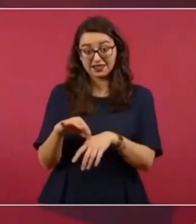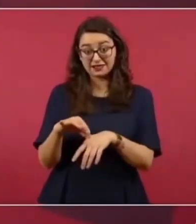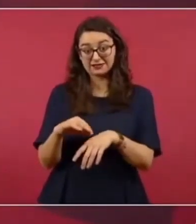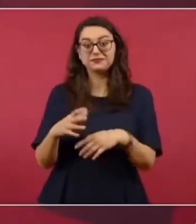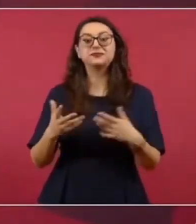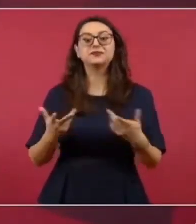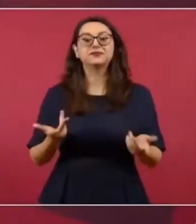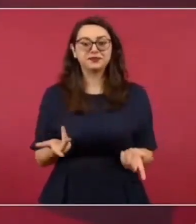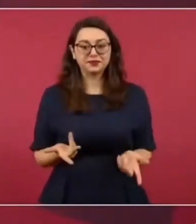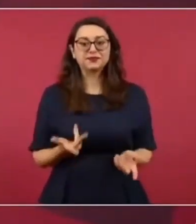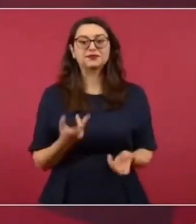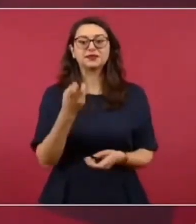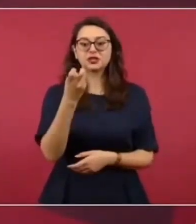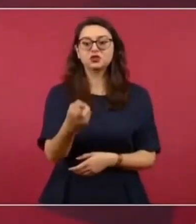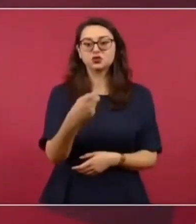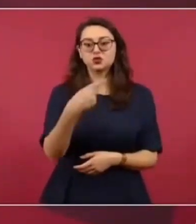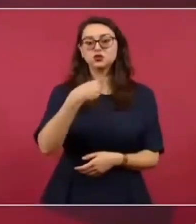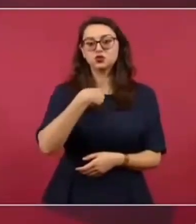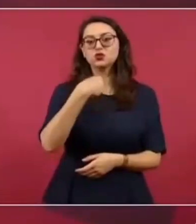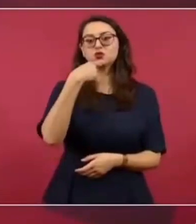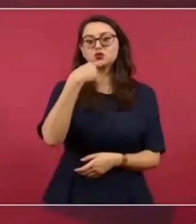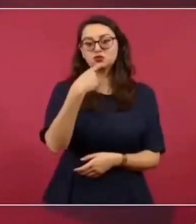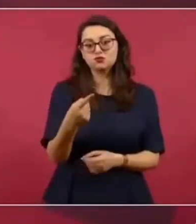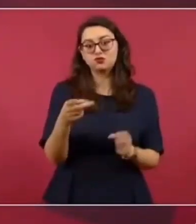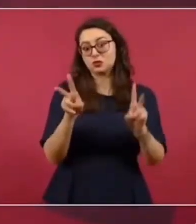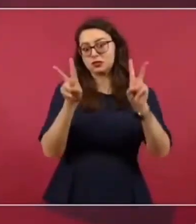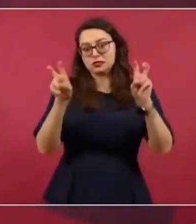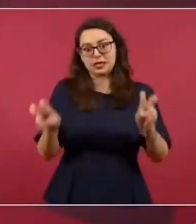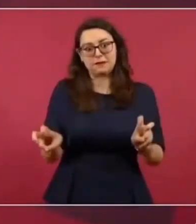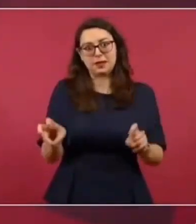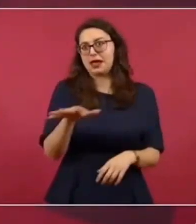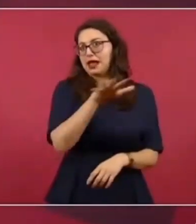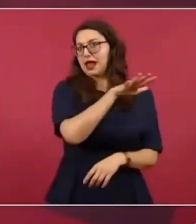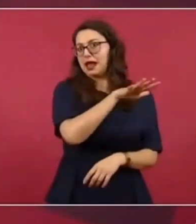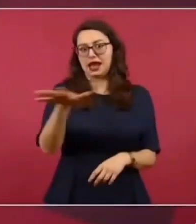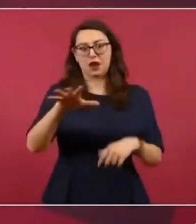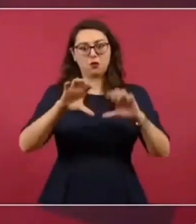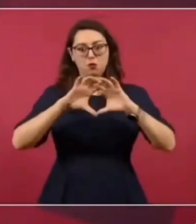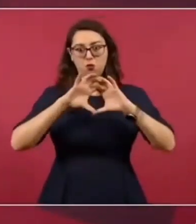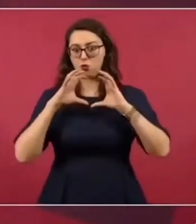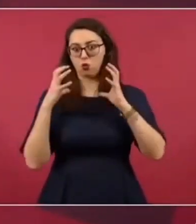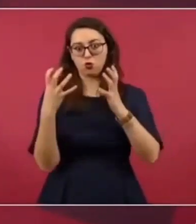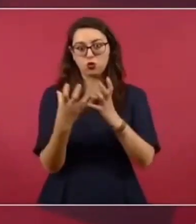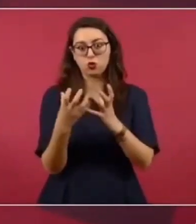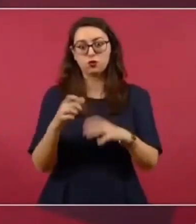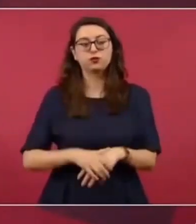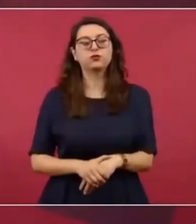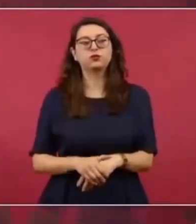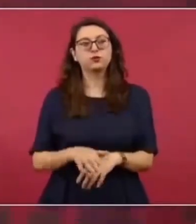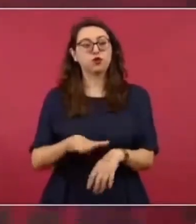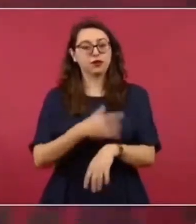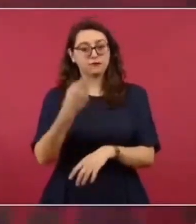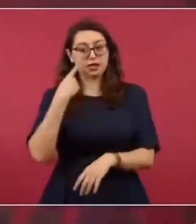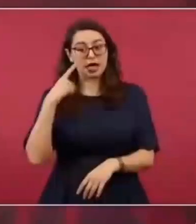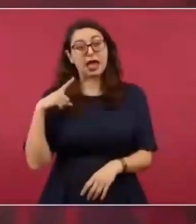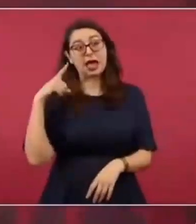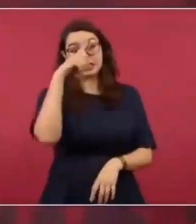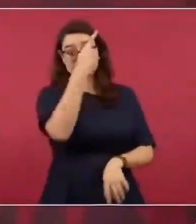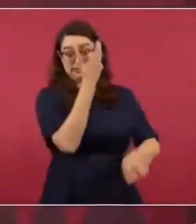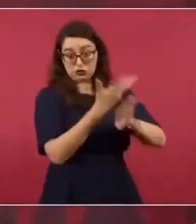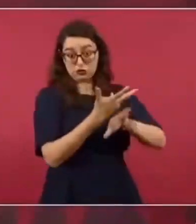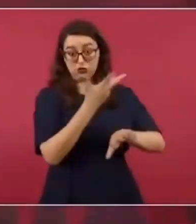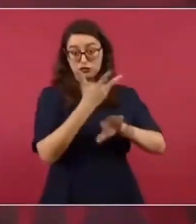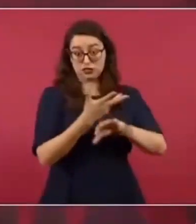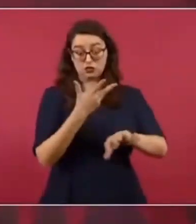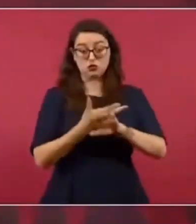Entonces hablaba yo de que este es un asunto general, porque hay un senador republicano de